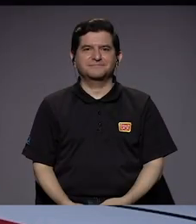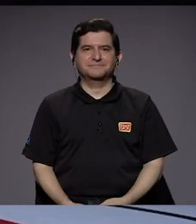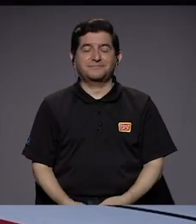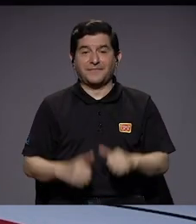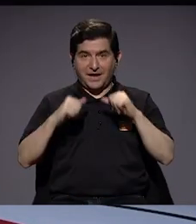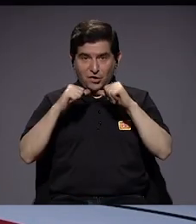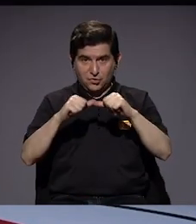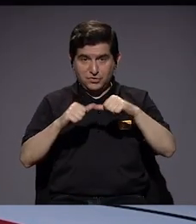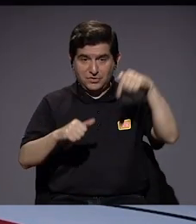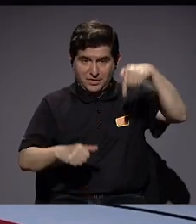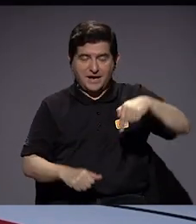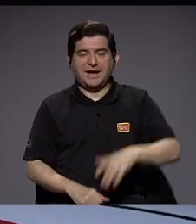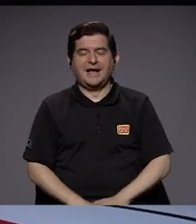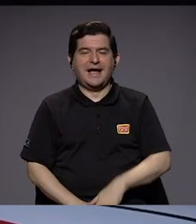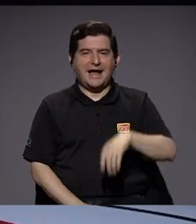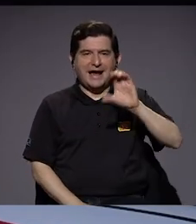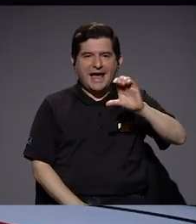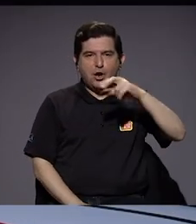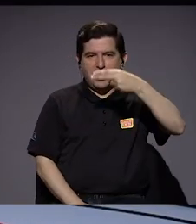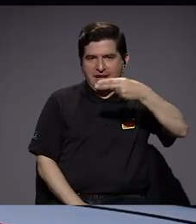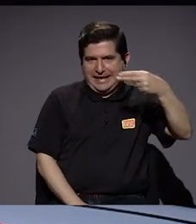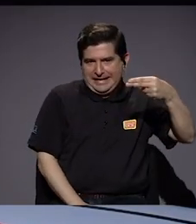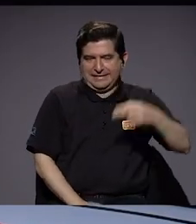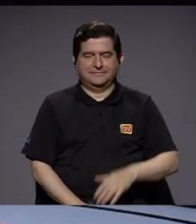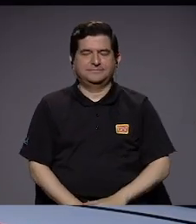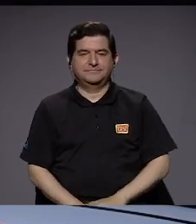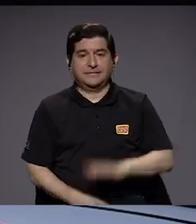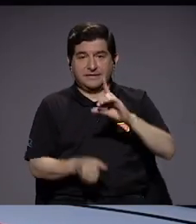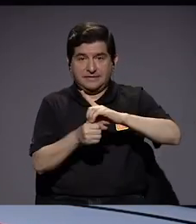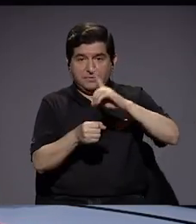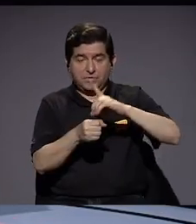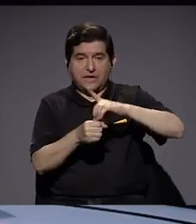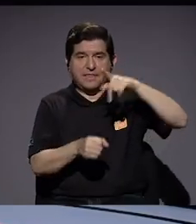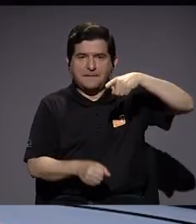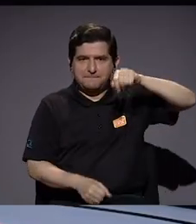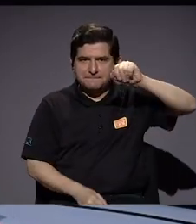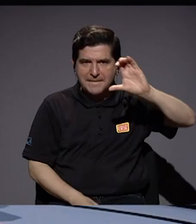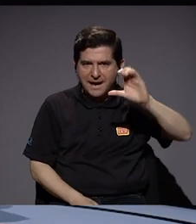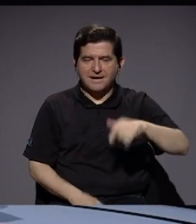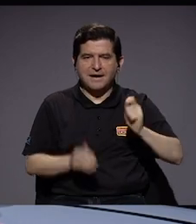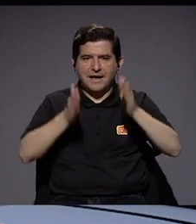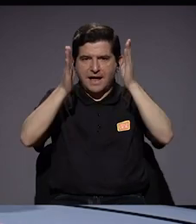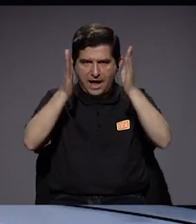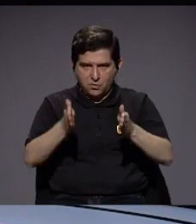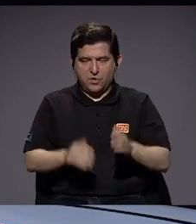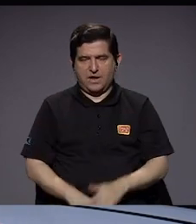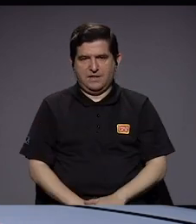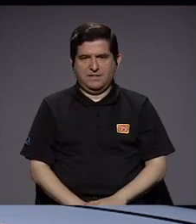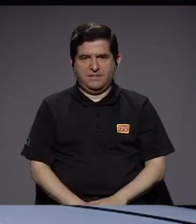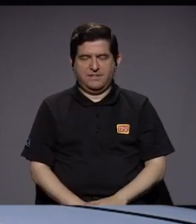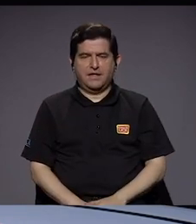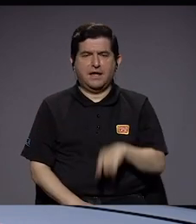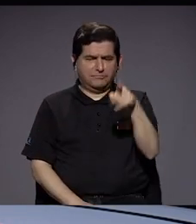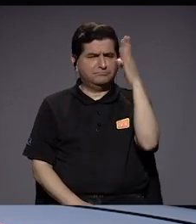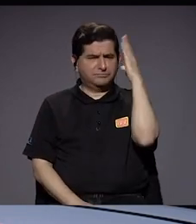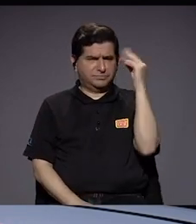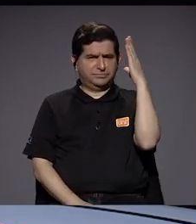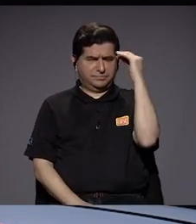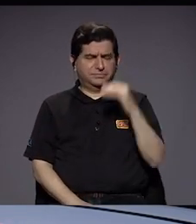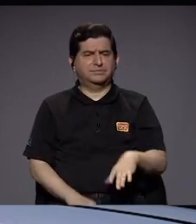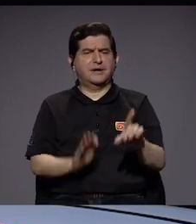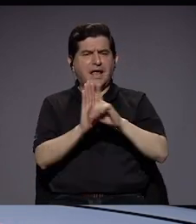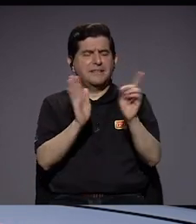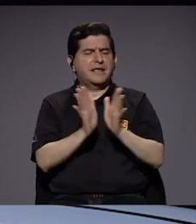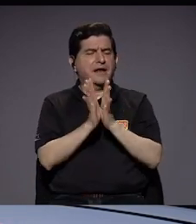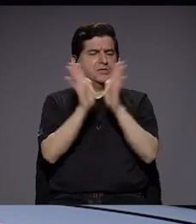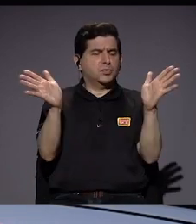Regresamos, estoy con Doña Carolina Hidalgo Herrera, diputada del Partido de Acción Ciudadana y abogada con amplia experiencia en